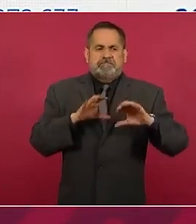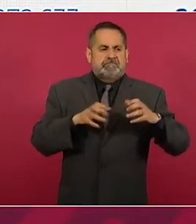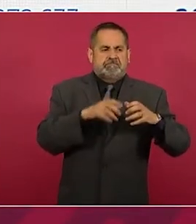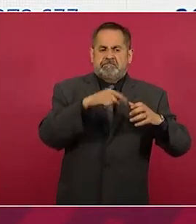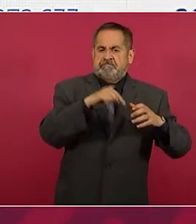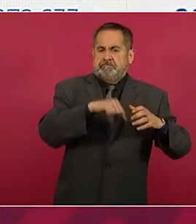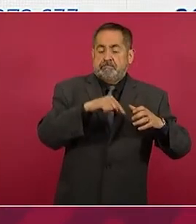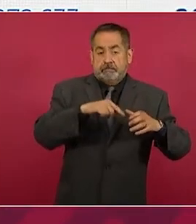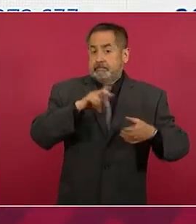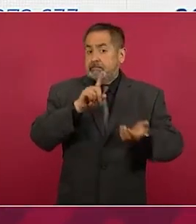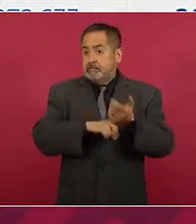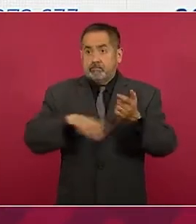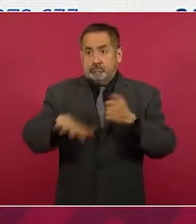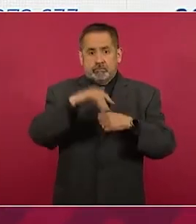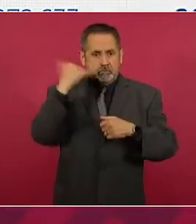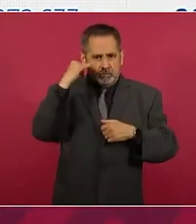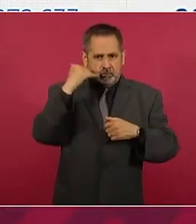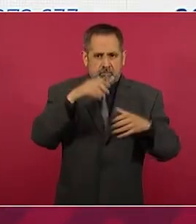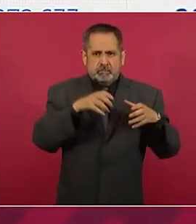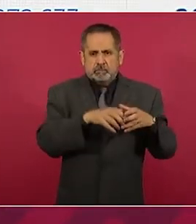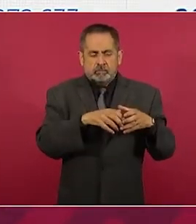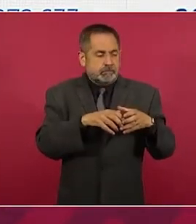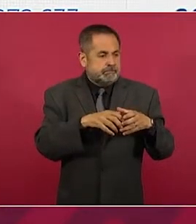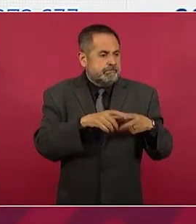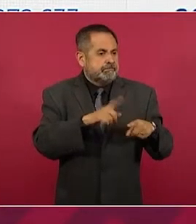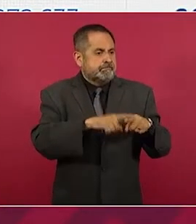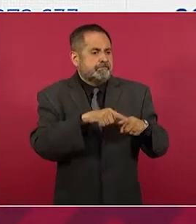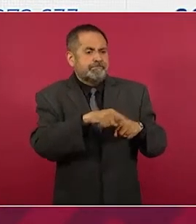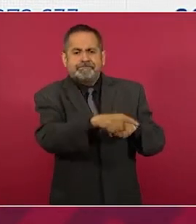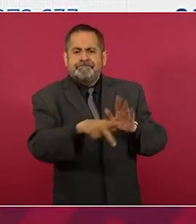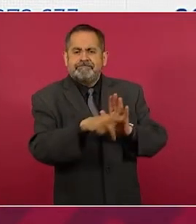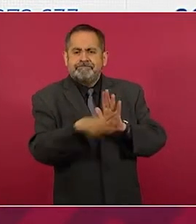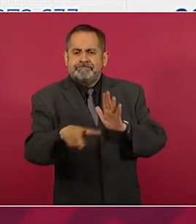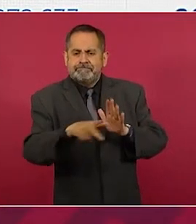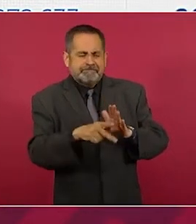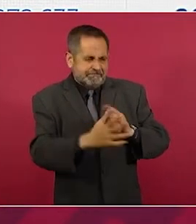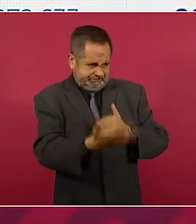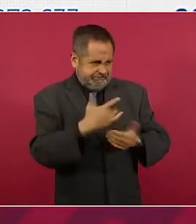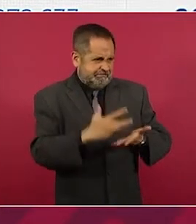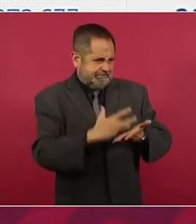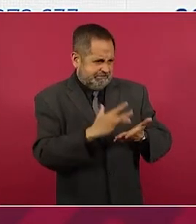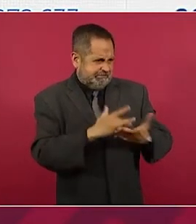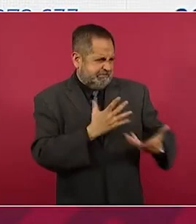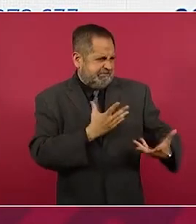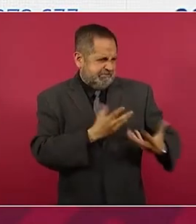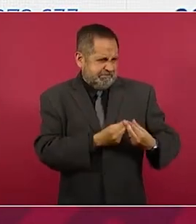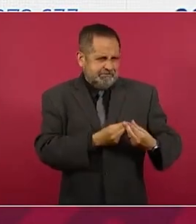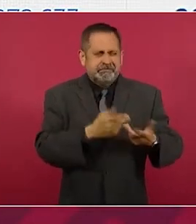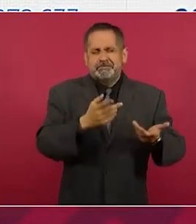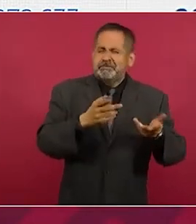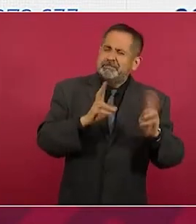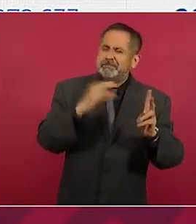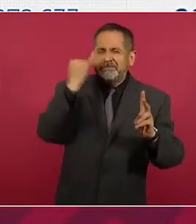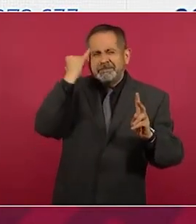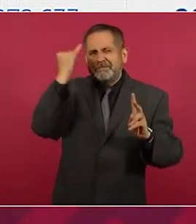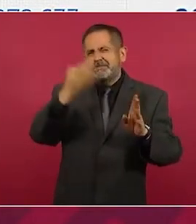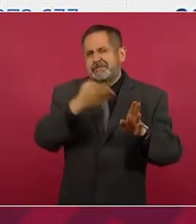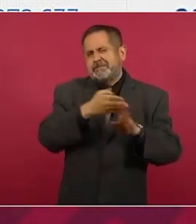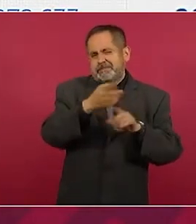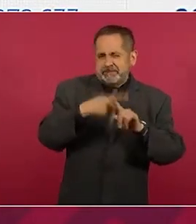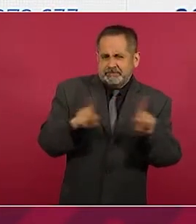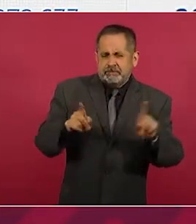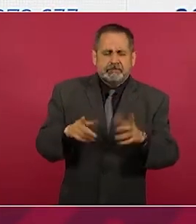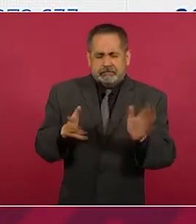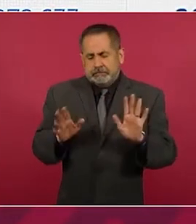y se apoya en un periódico que existe hasta ahora con una postura ya distinta,